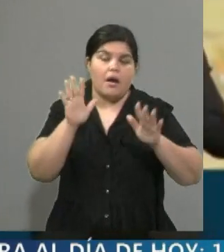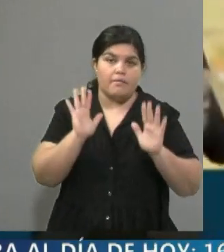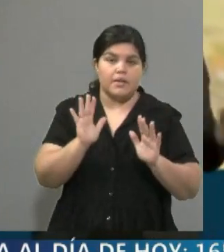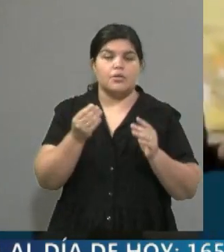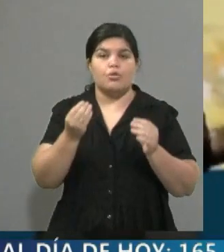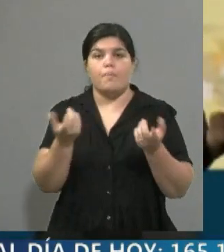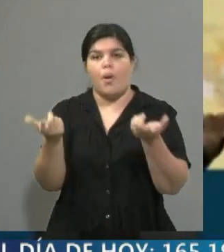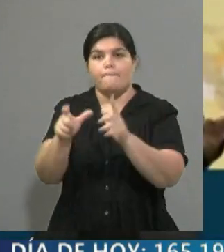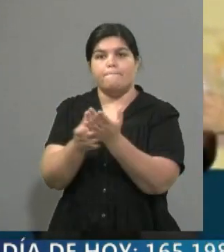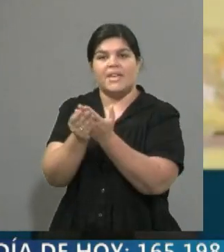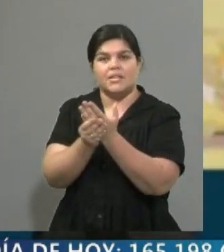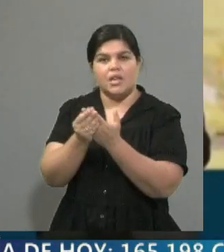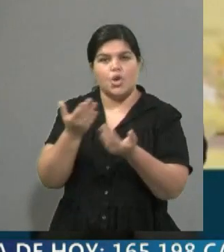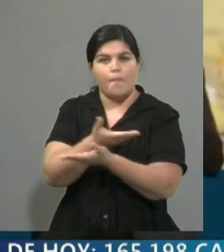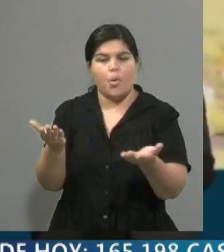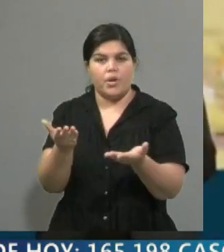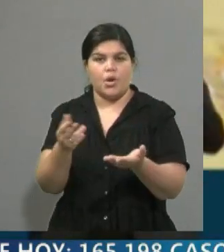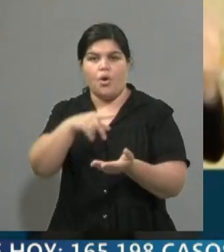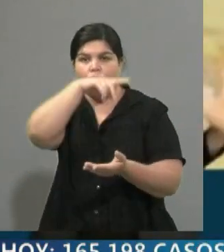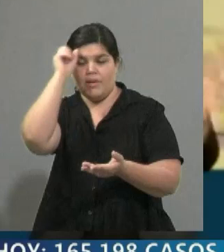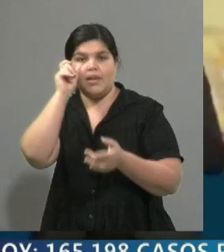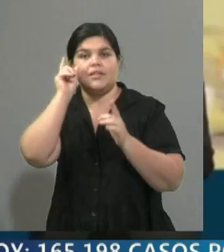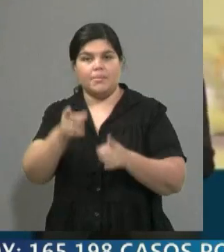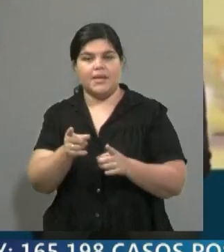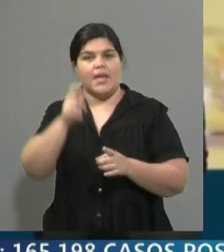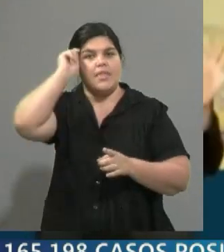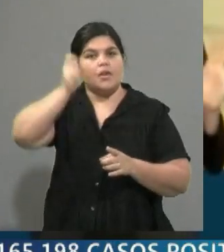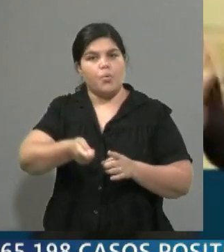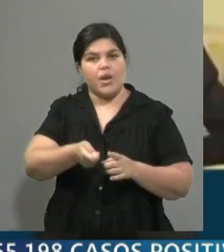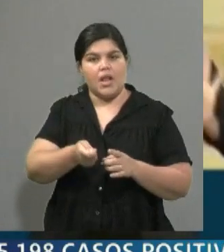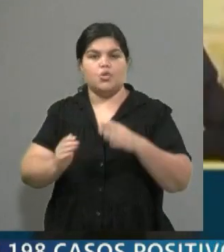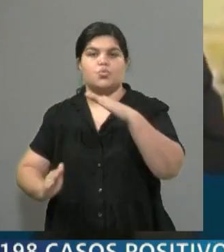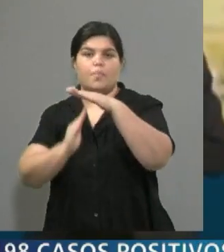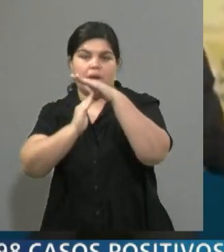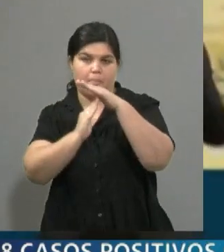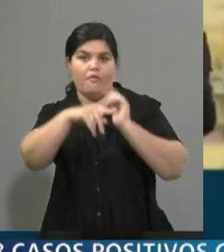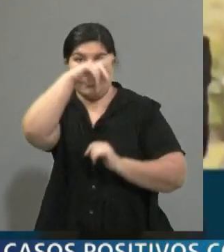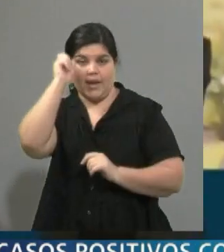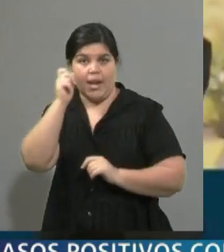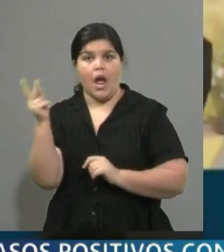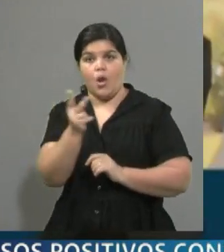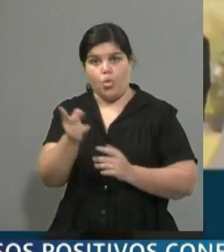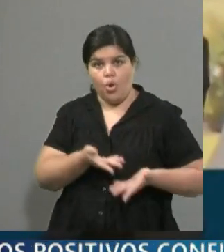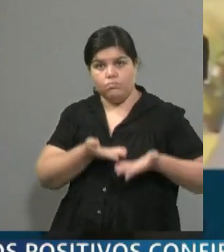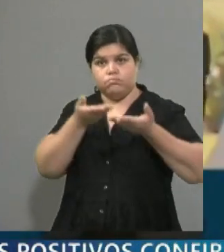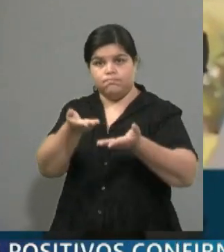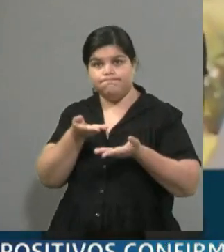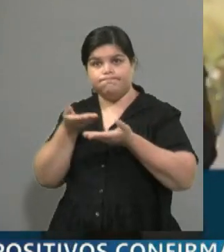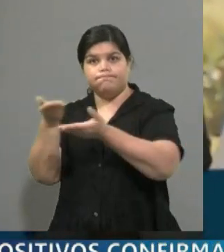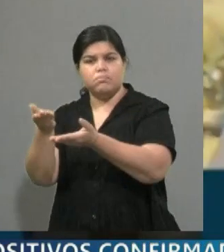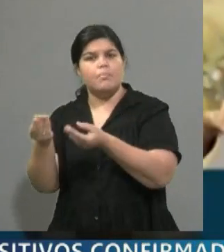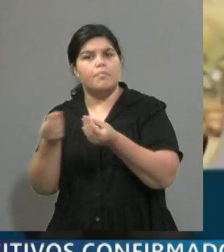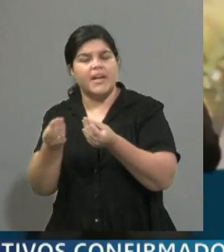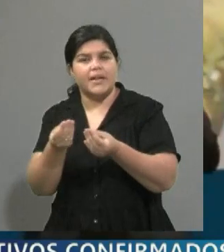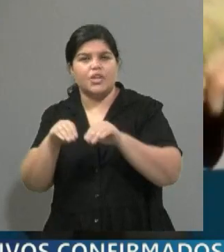Público Federal y también al Tribunal Supremo Federal para ver si tomas todas estas denuncias y este informe, que son casi